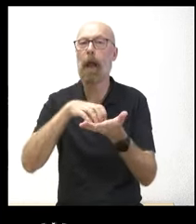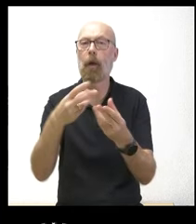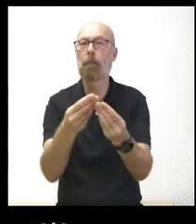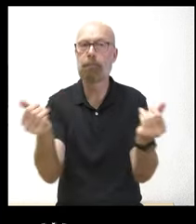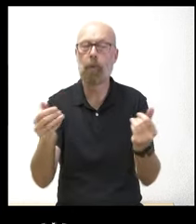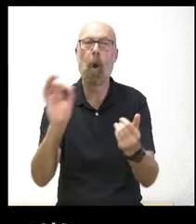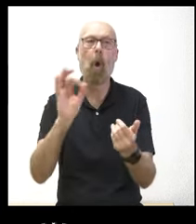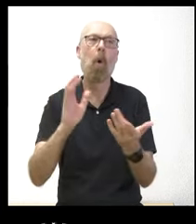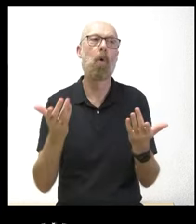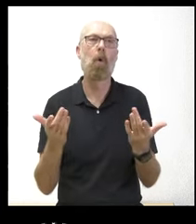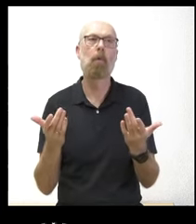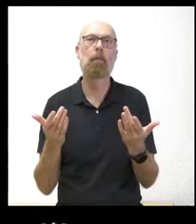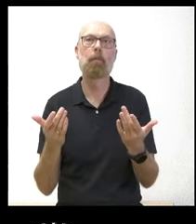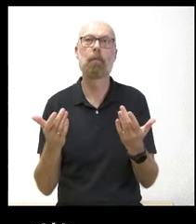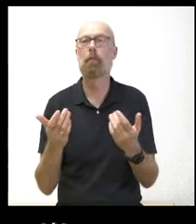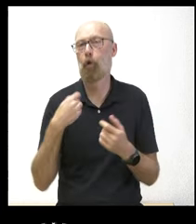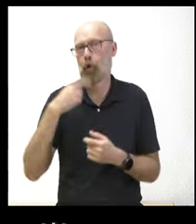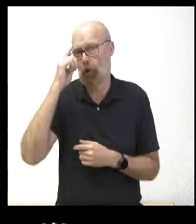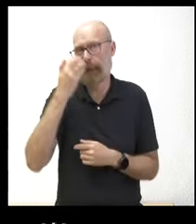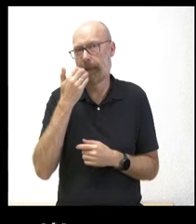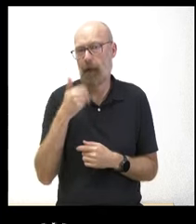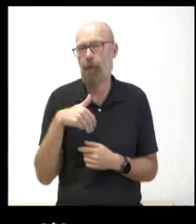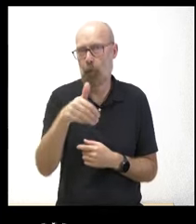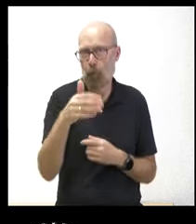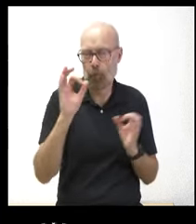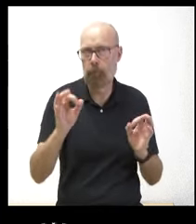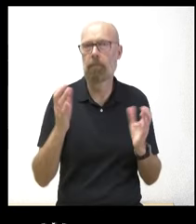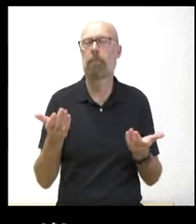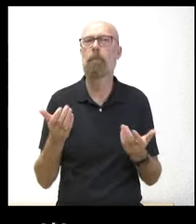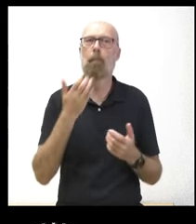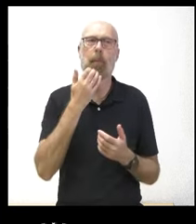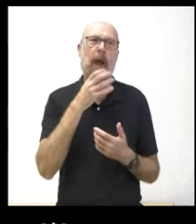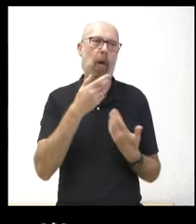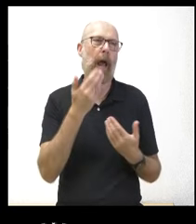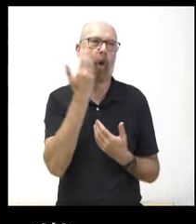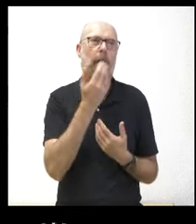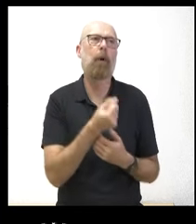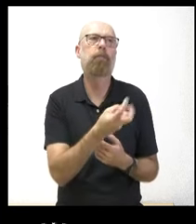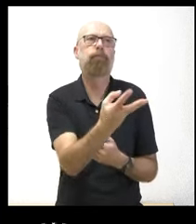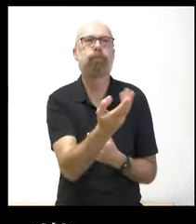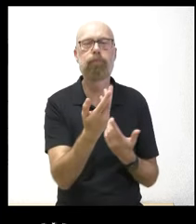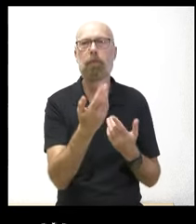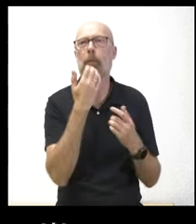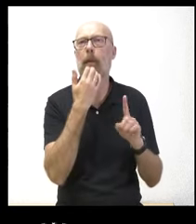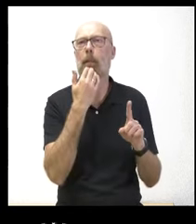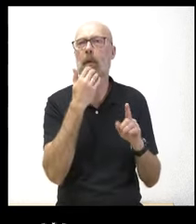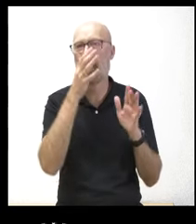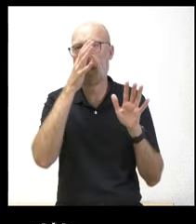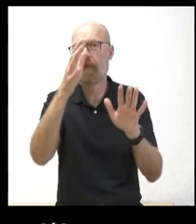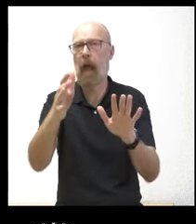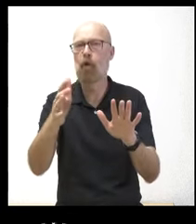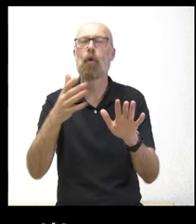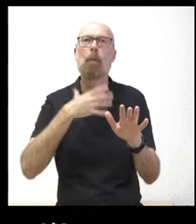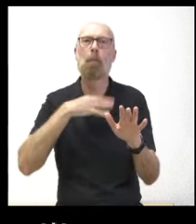no sé si en la práctica lo que va a ocurrir es que si ahora hay no sé cuántos colegios hay pero a la vuelta de diez años seguramente